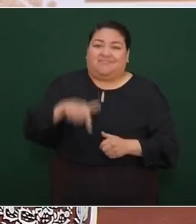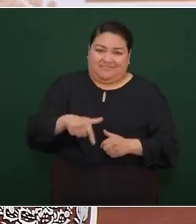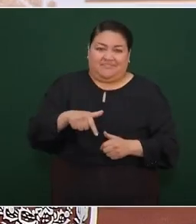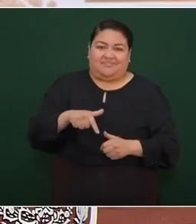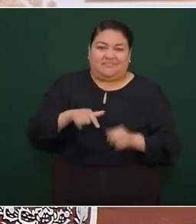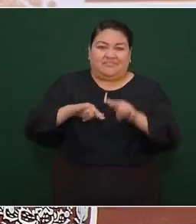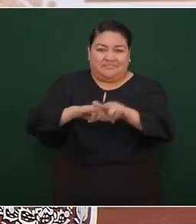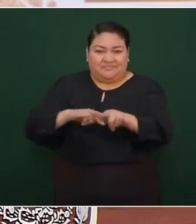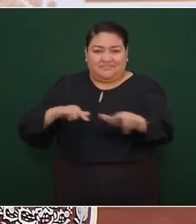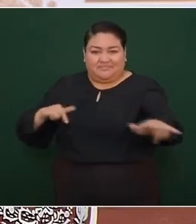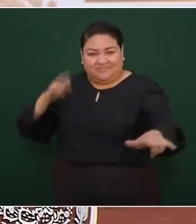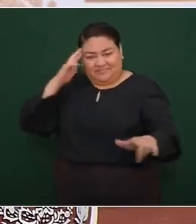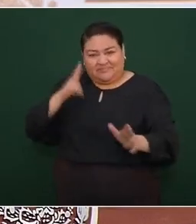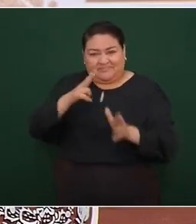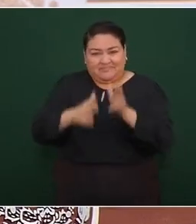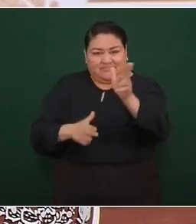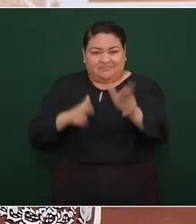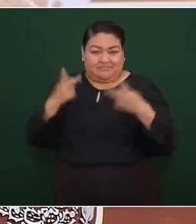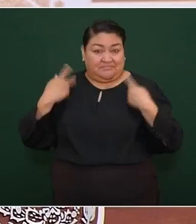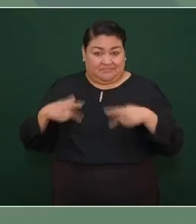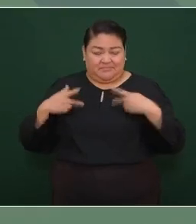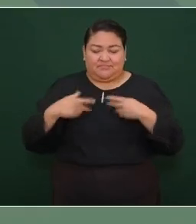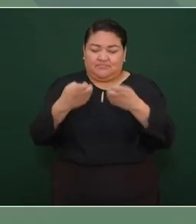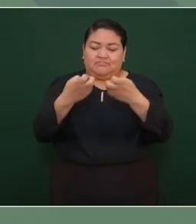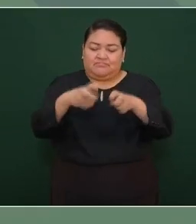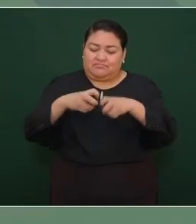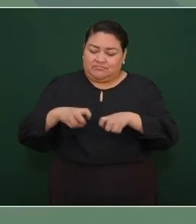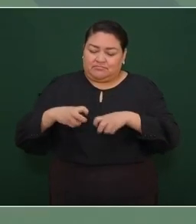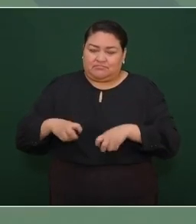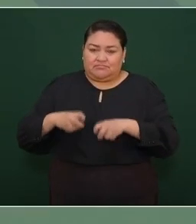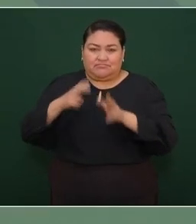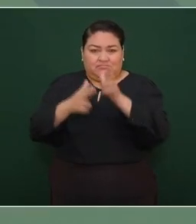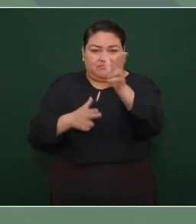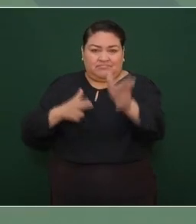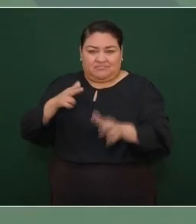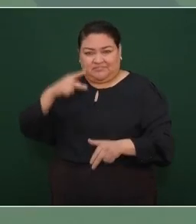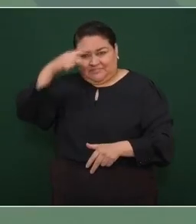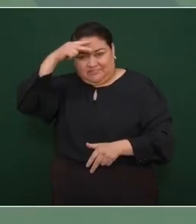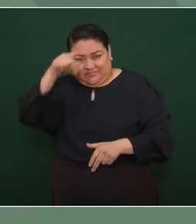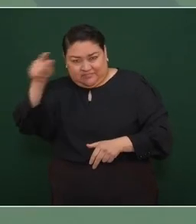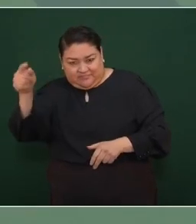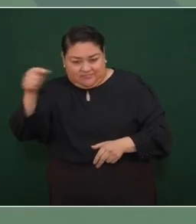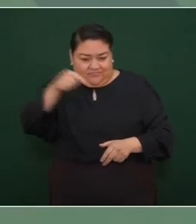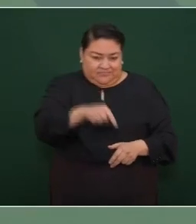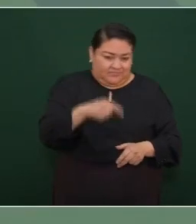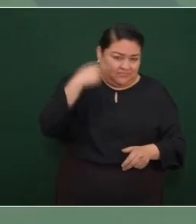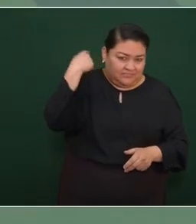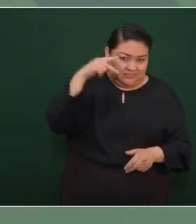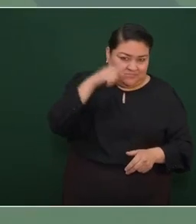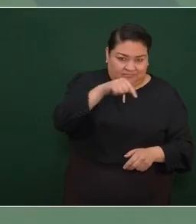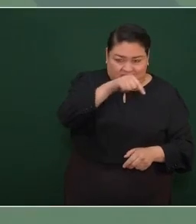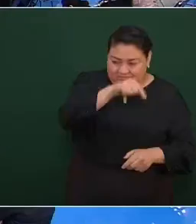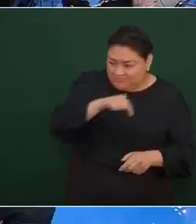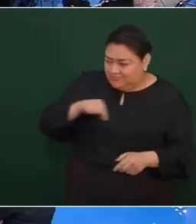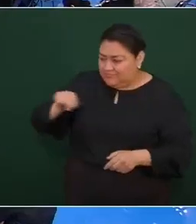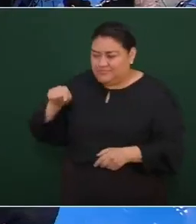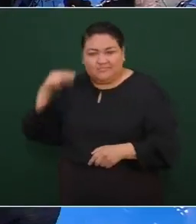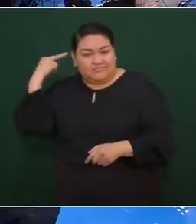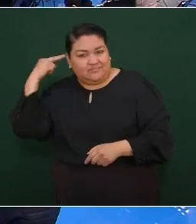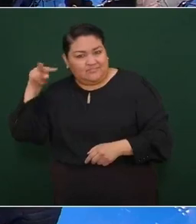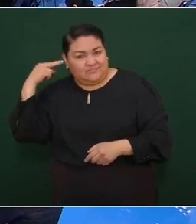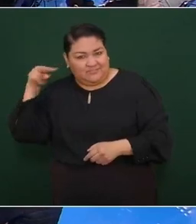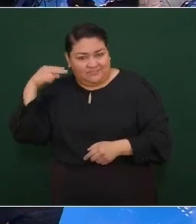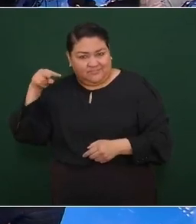el primer tren de pasajeros del de México Puebla y luego a Veracruz